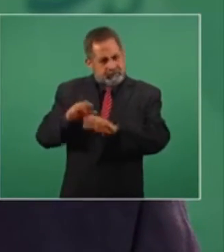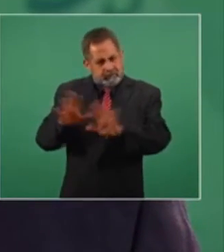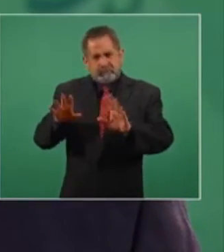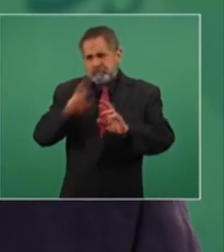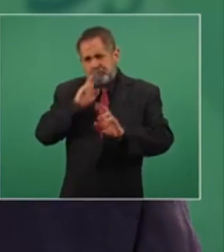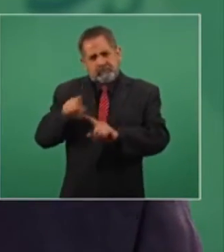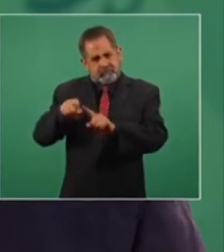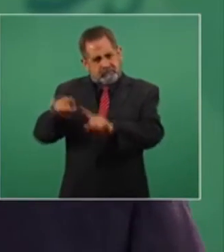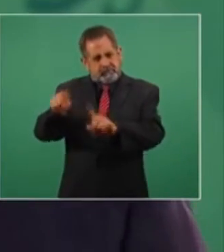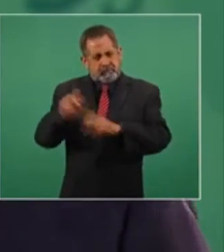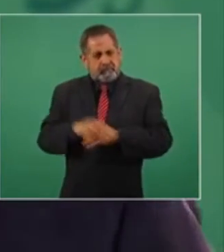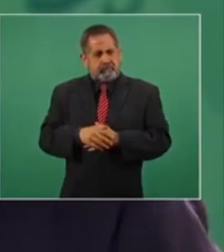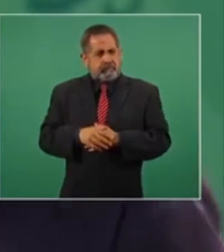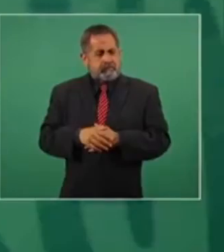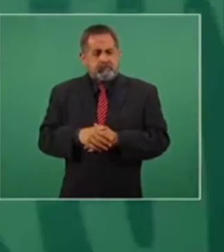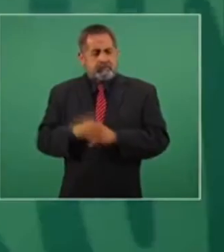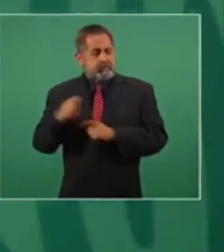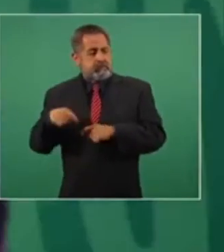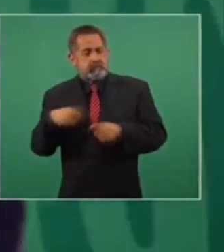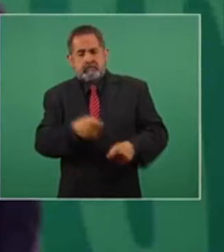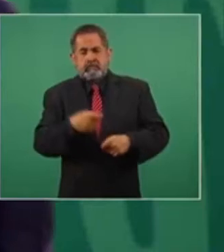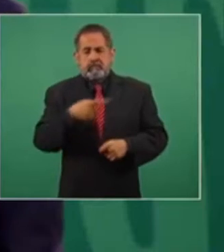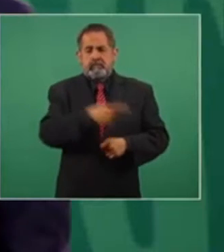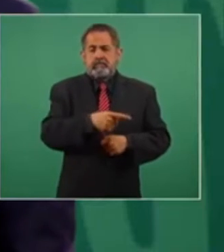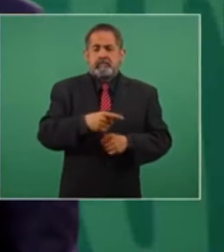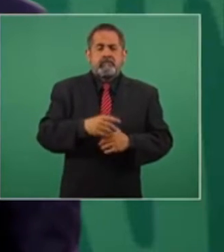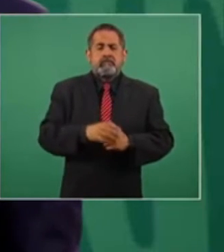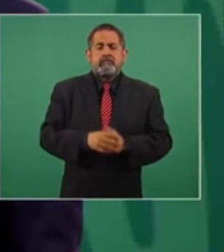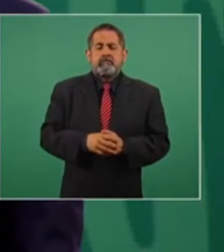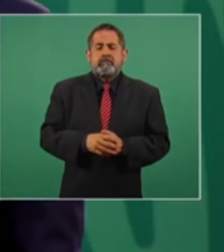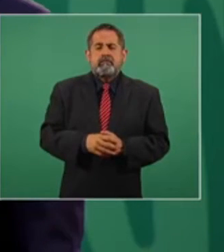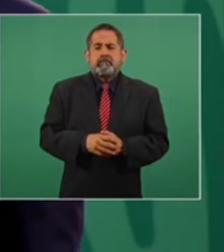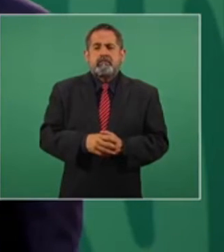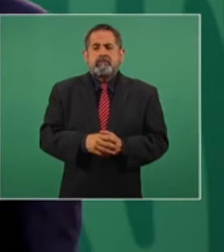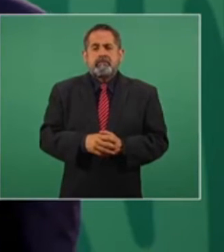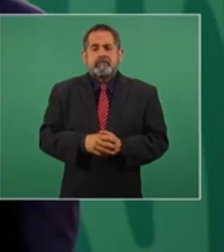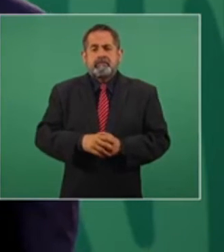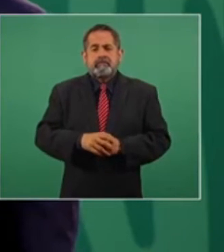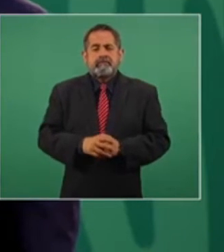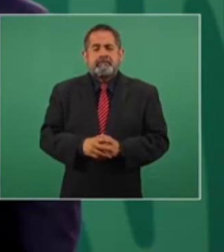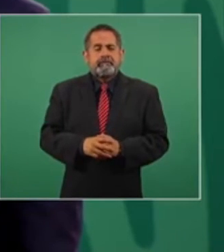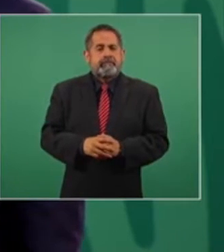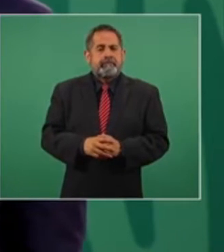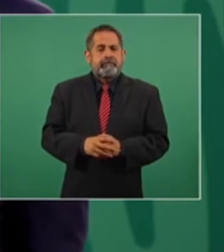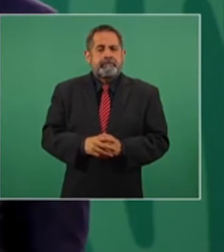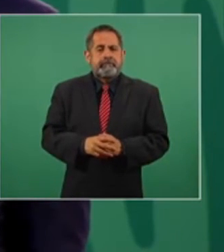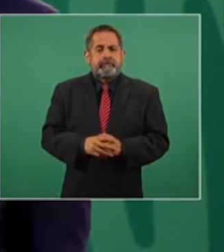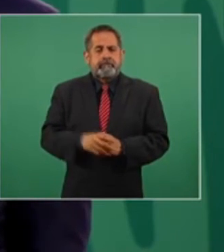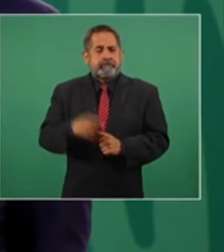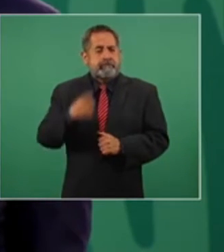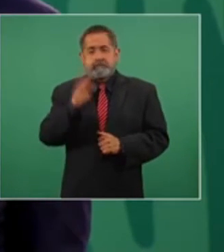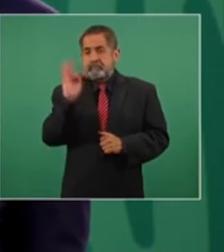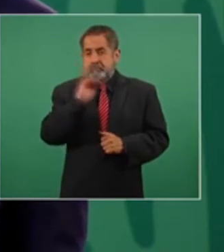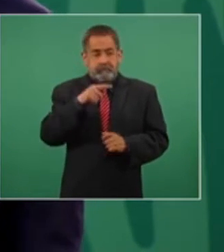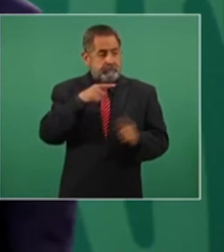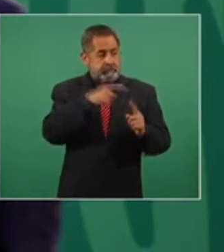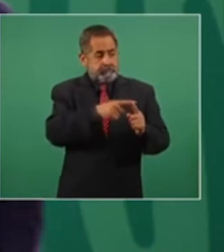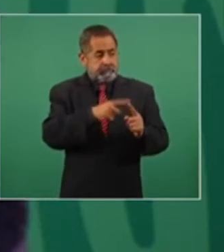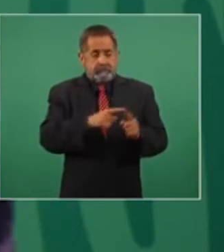Si son malos